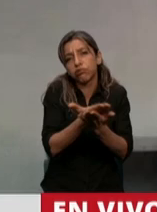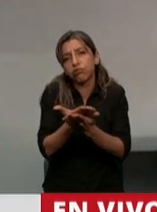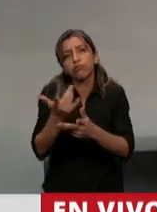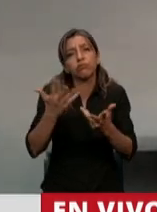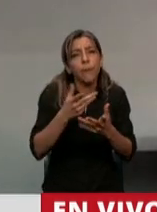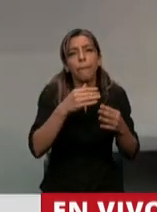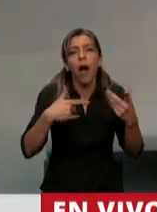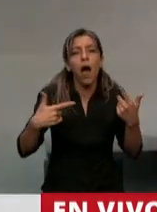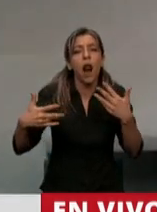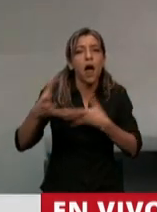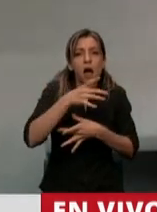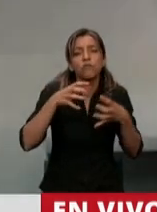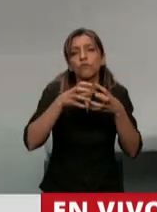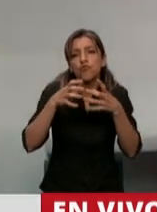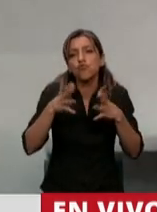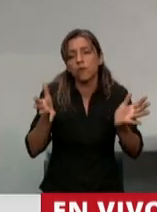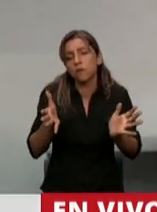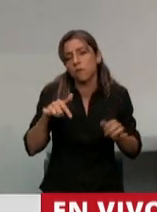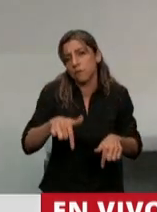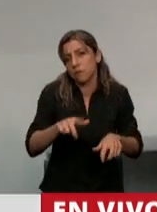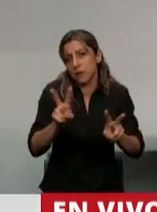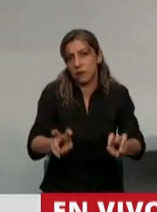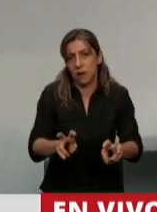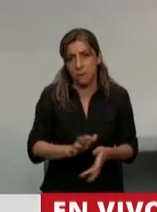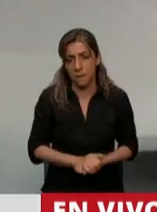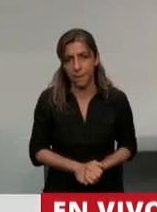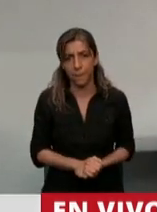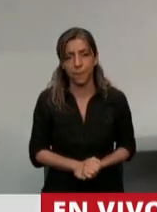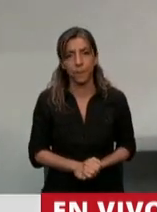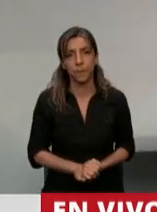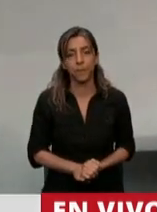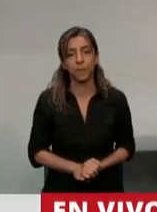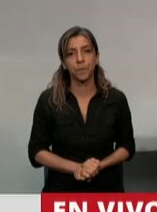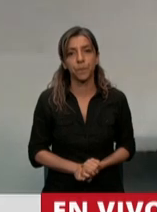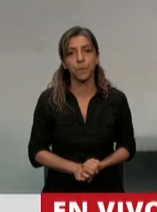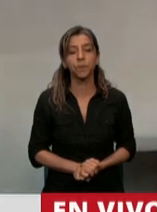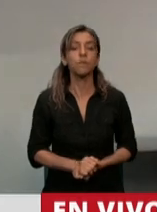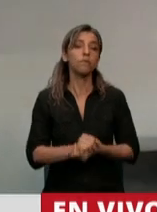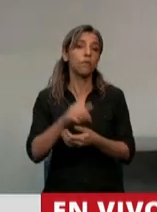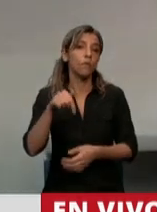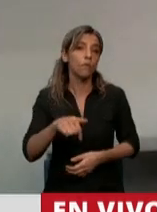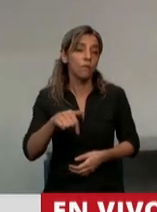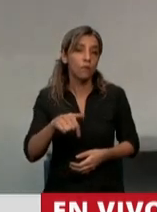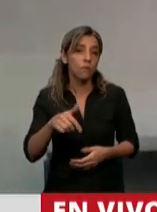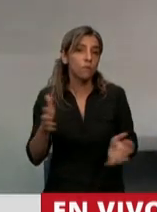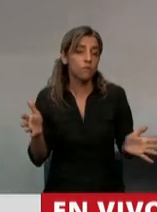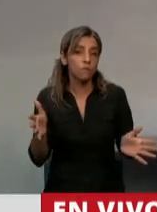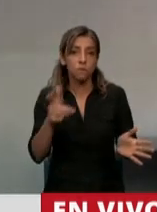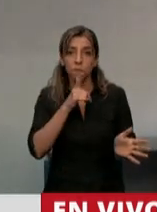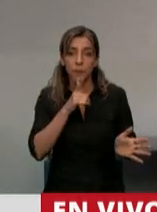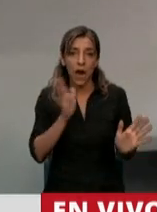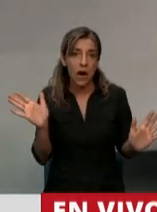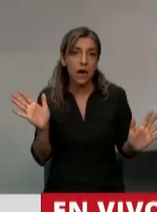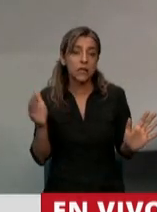batalla diplomática con esta cuestión. En estos tiempos, Presidente, me parece que esta es